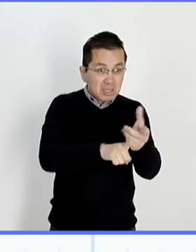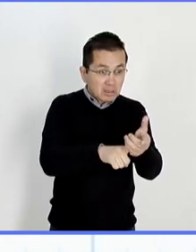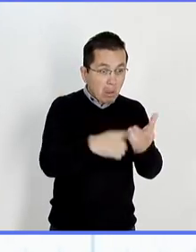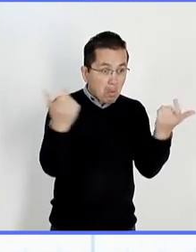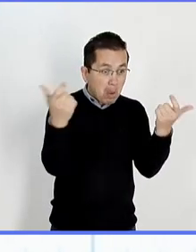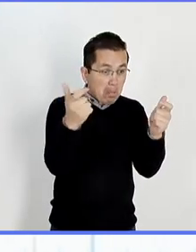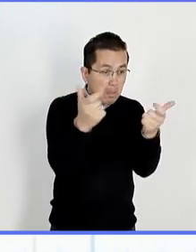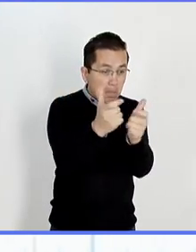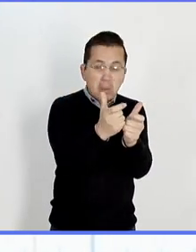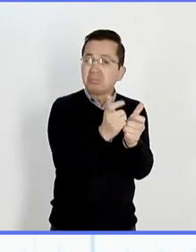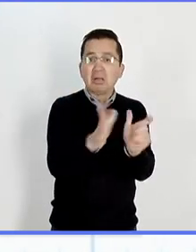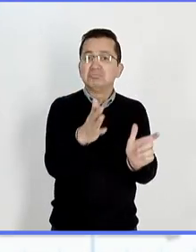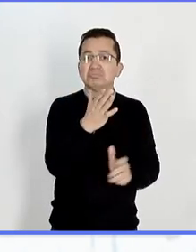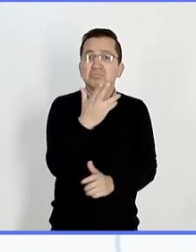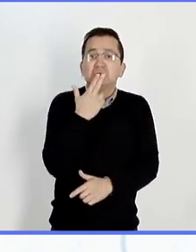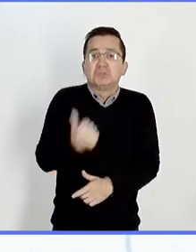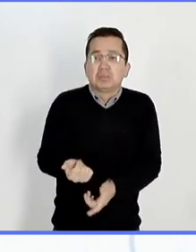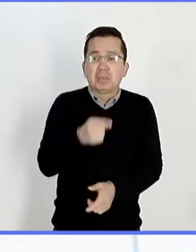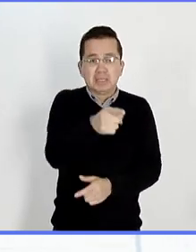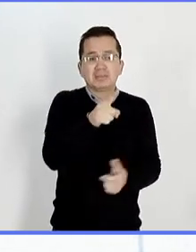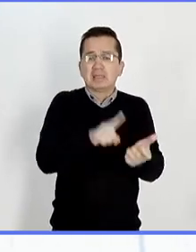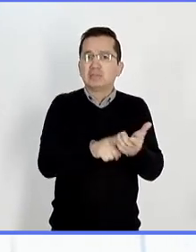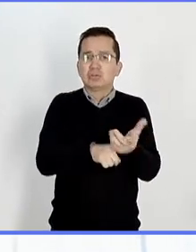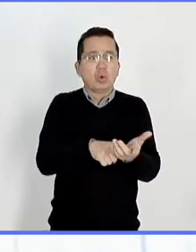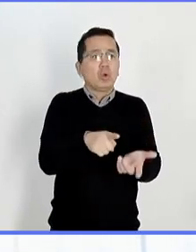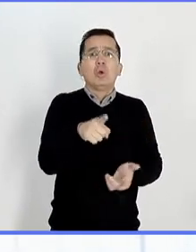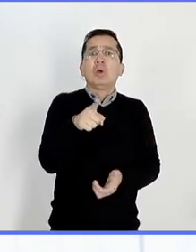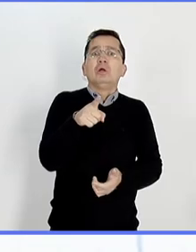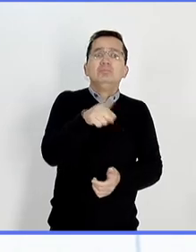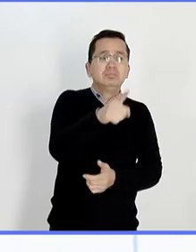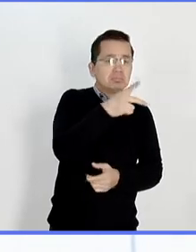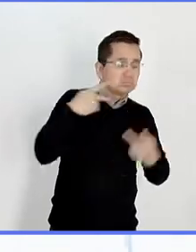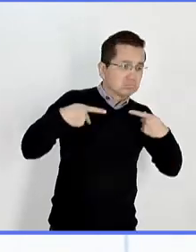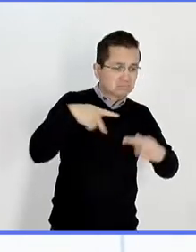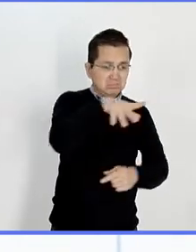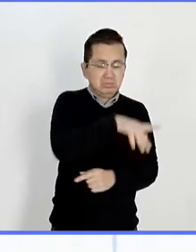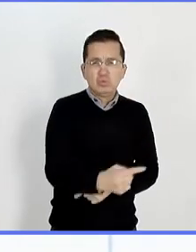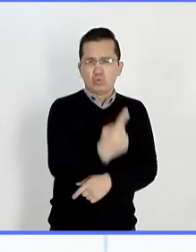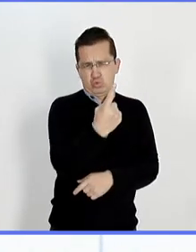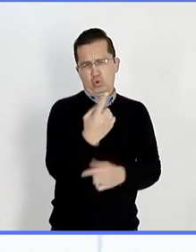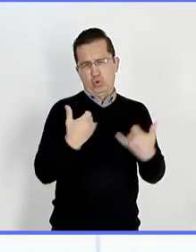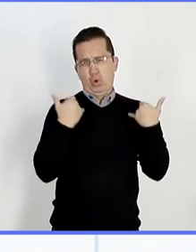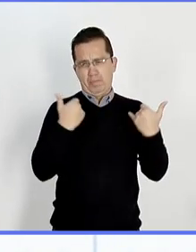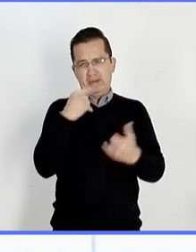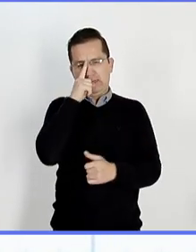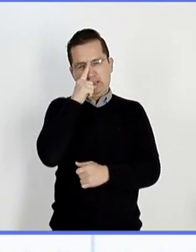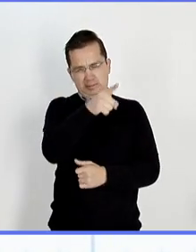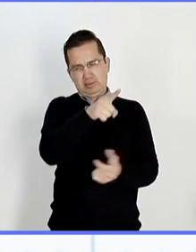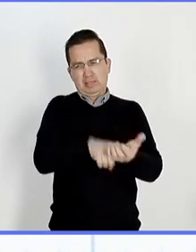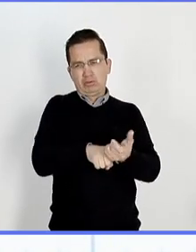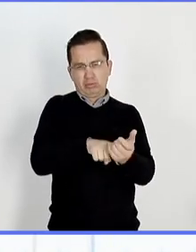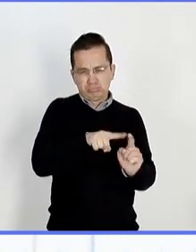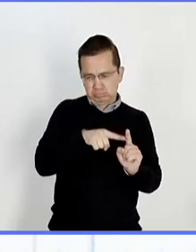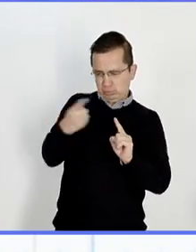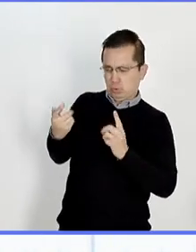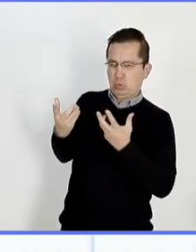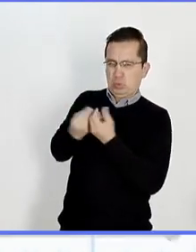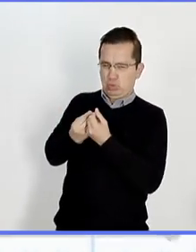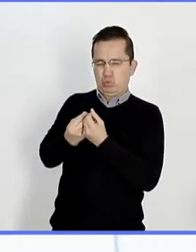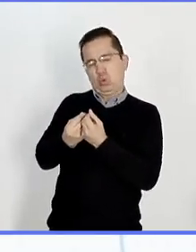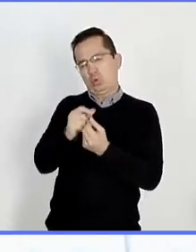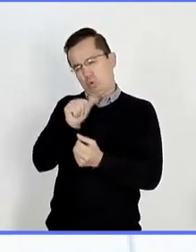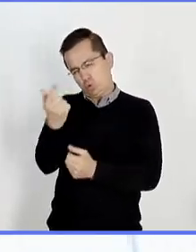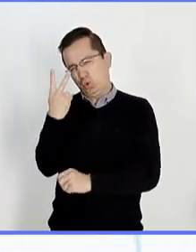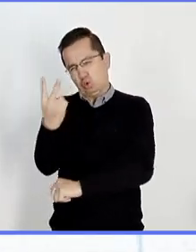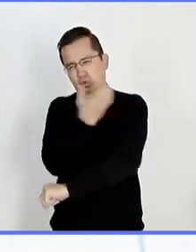población menor de 70 años. César, un joven de la localidad, asesorado por dos amigos suyos de la Universidad Intercultural